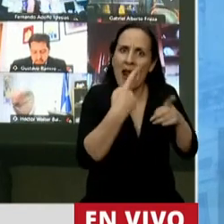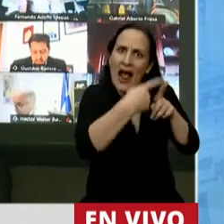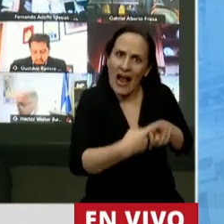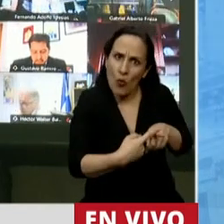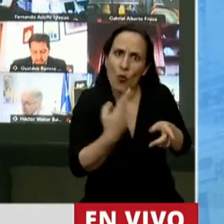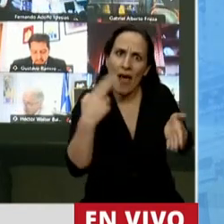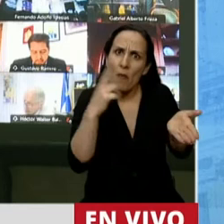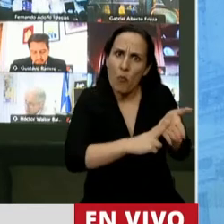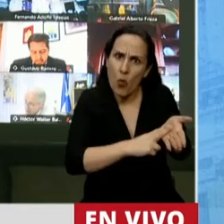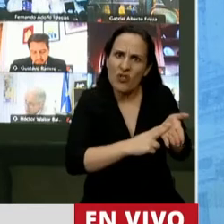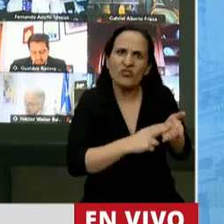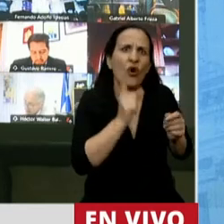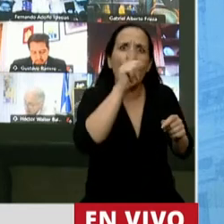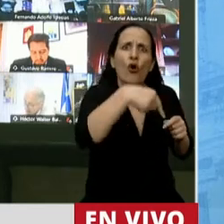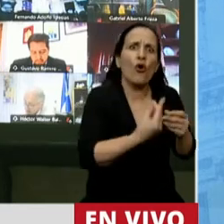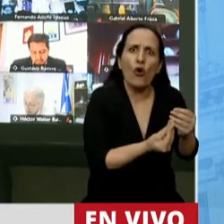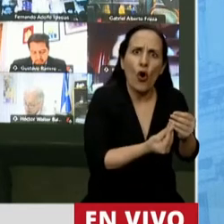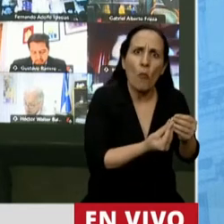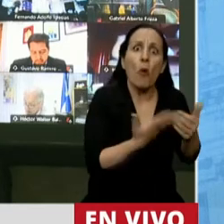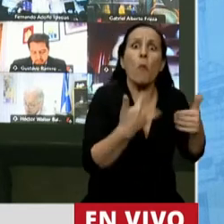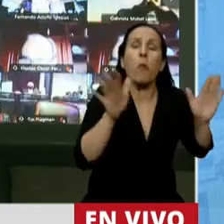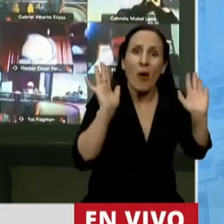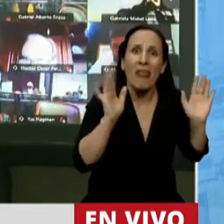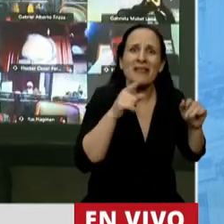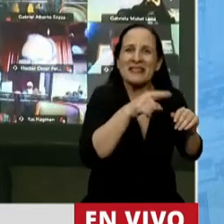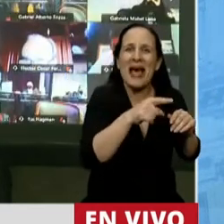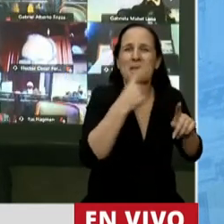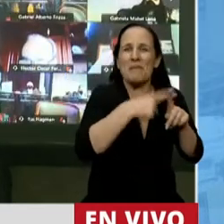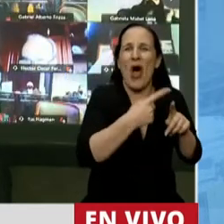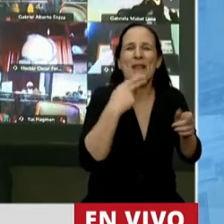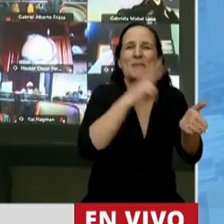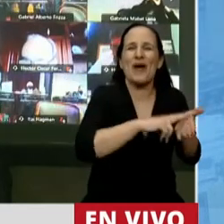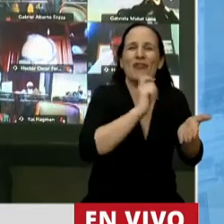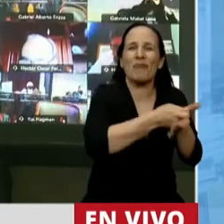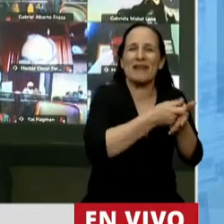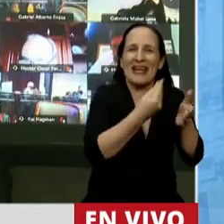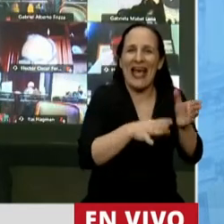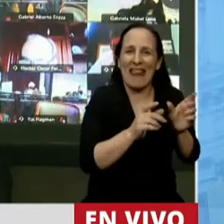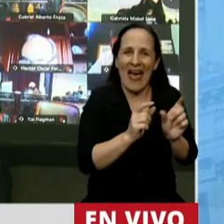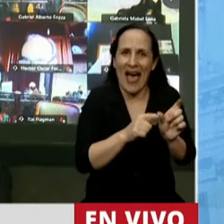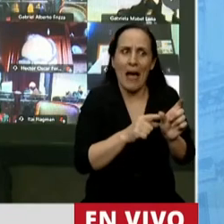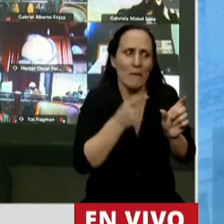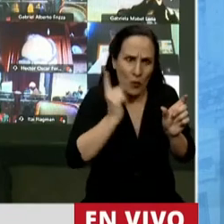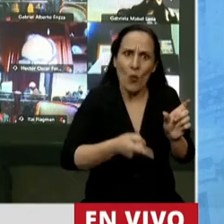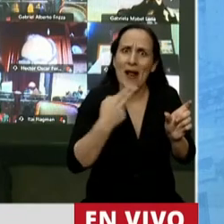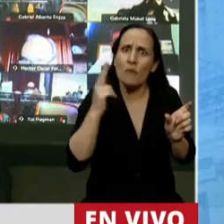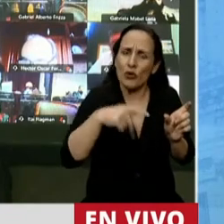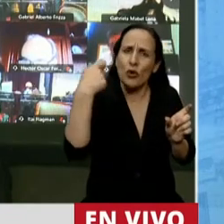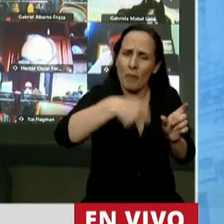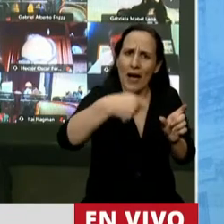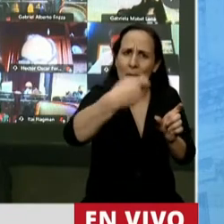formarse con lo que quedó de esa otra tributación. Y además es un patrimonio que sigue pagando impuestos